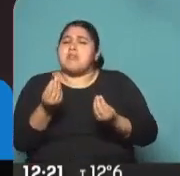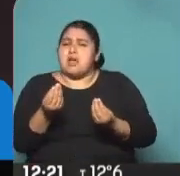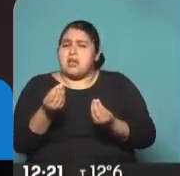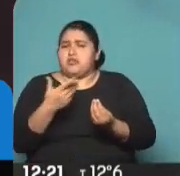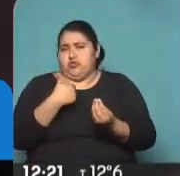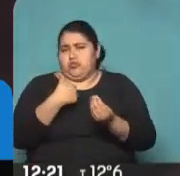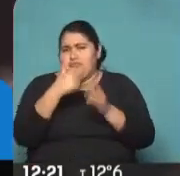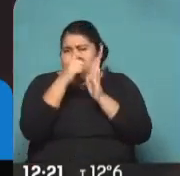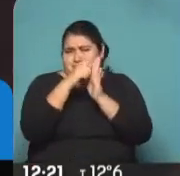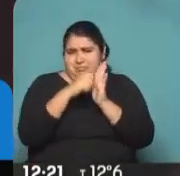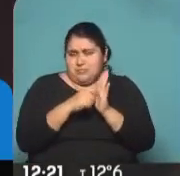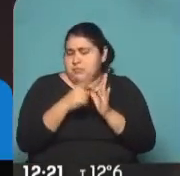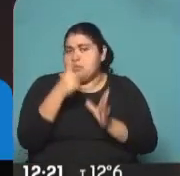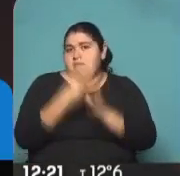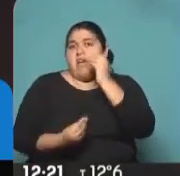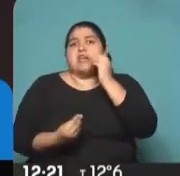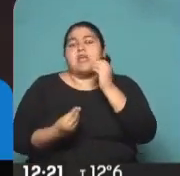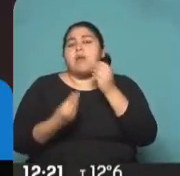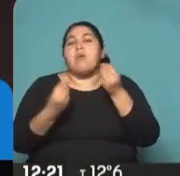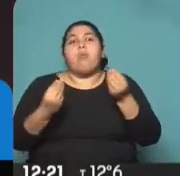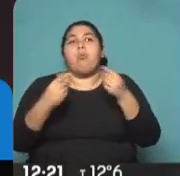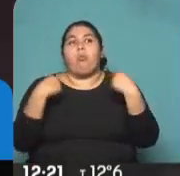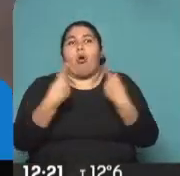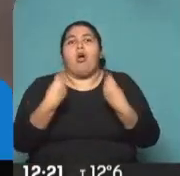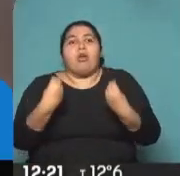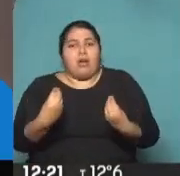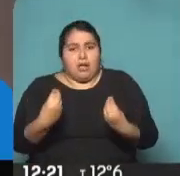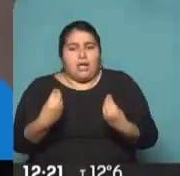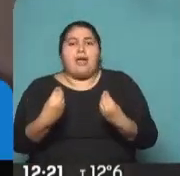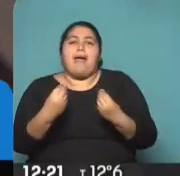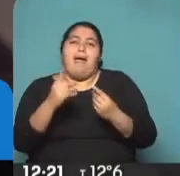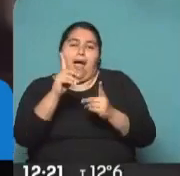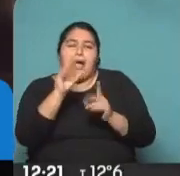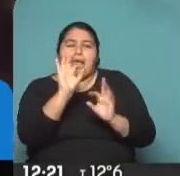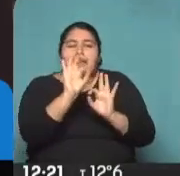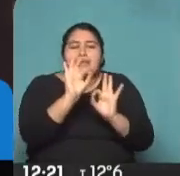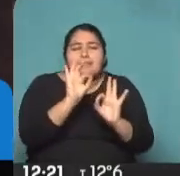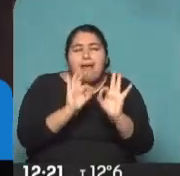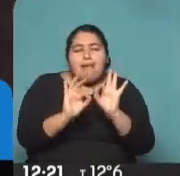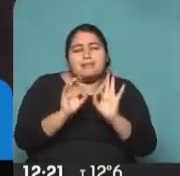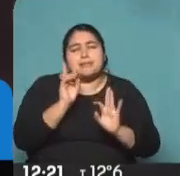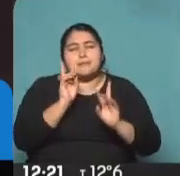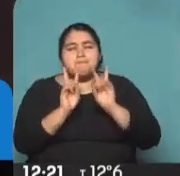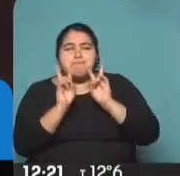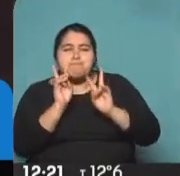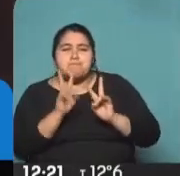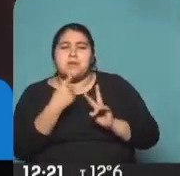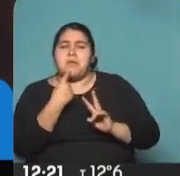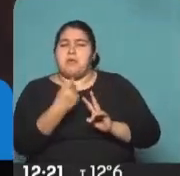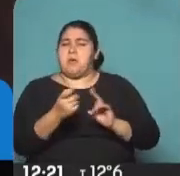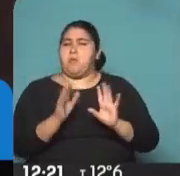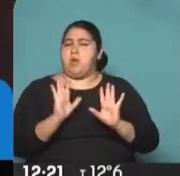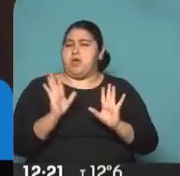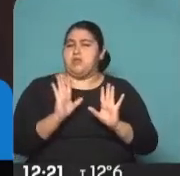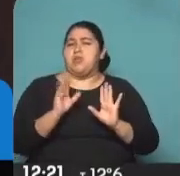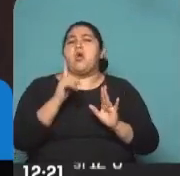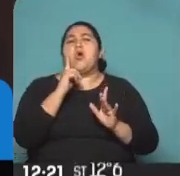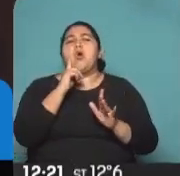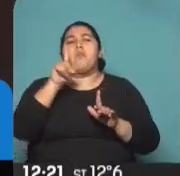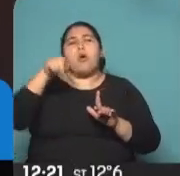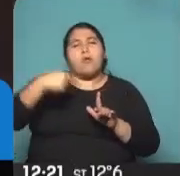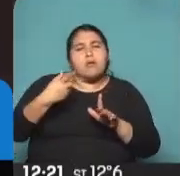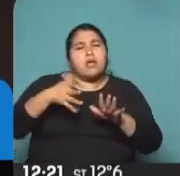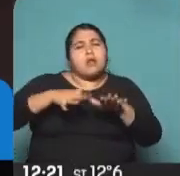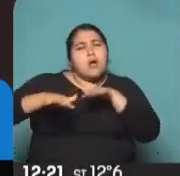consultoras erramos en ese sentido. Después creo que hay algunas cuestiones a mirar que tienen que ver con las tendencias, cómo se van